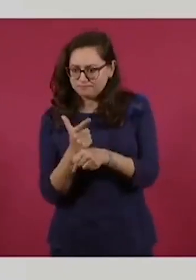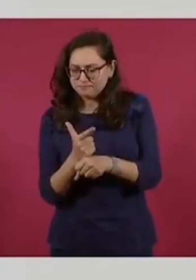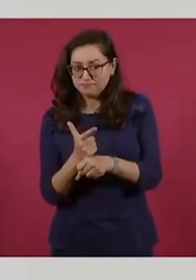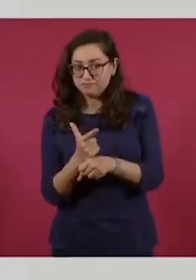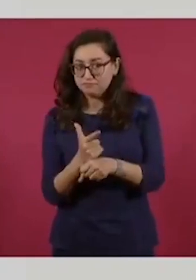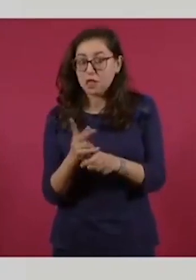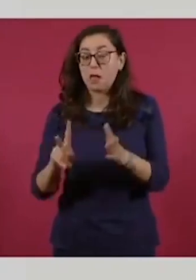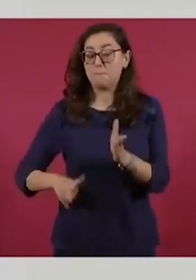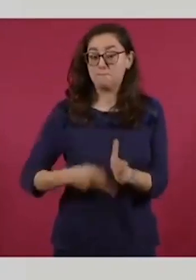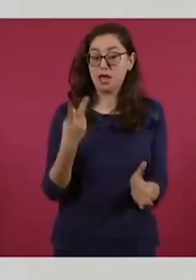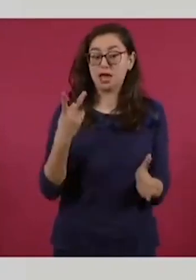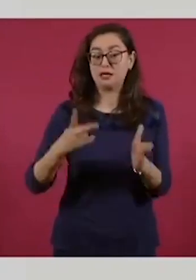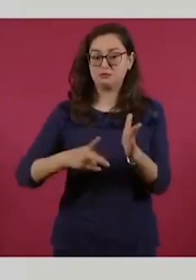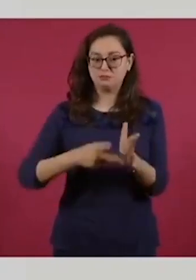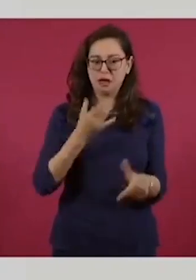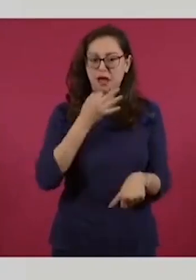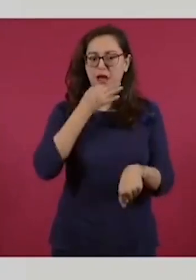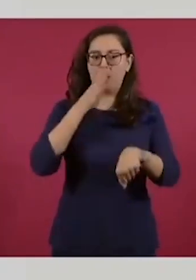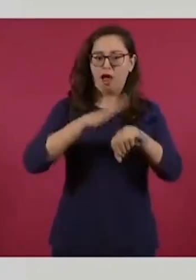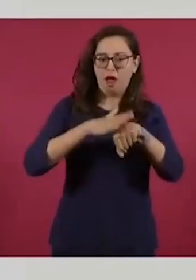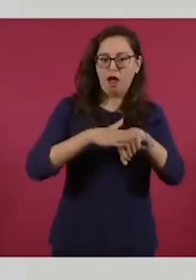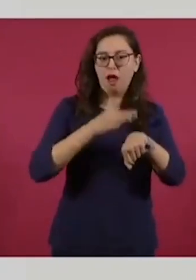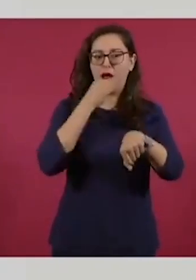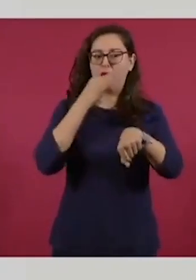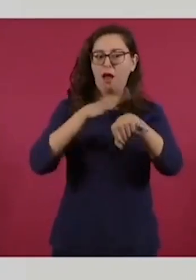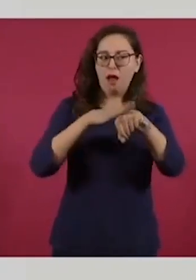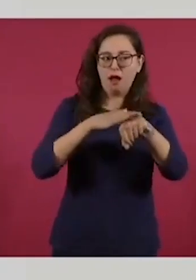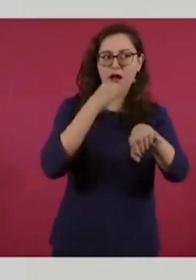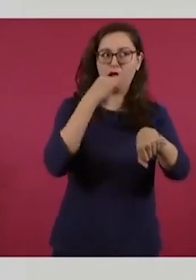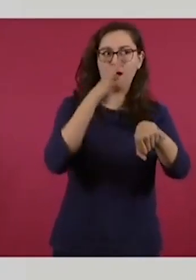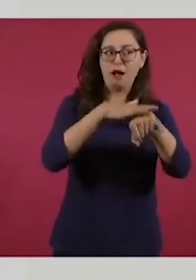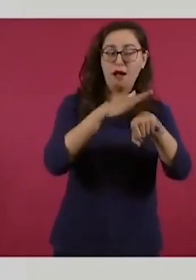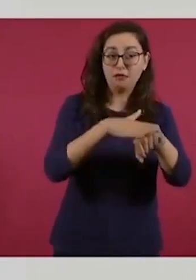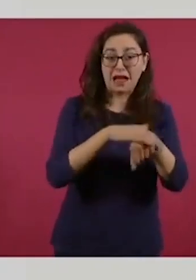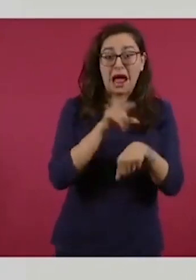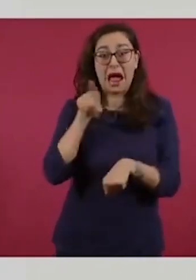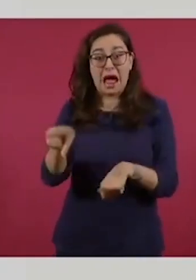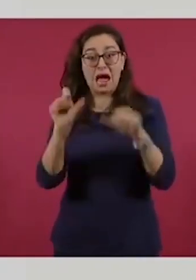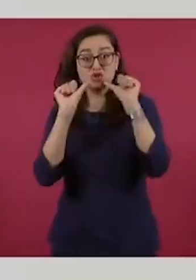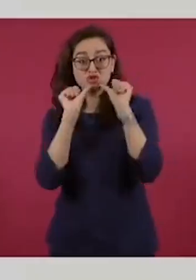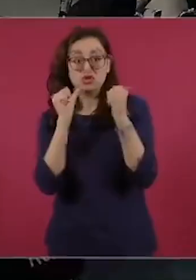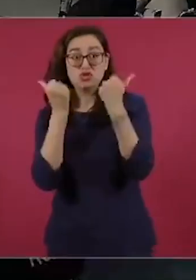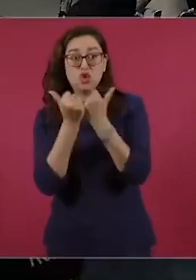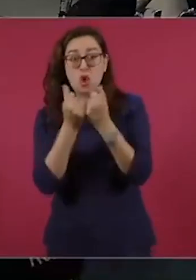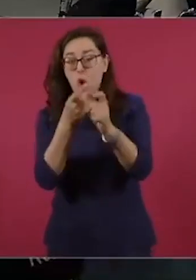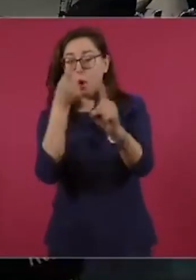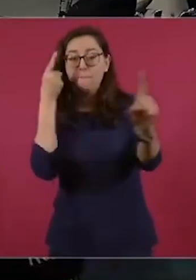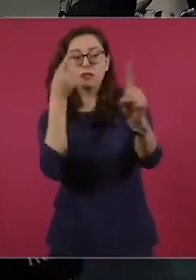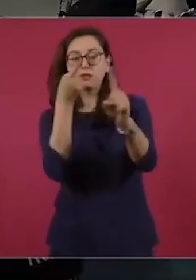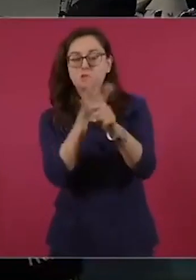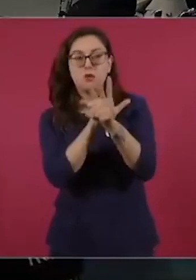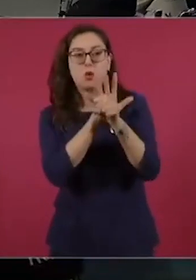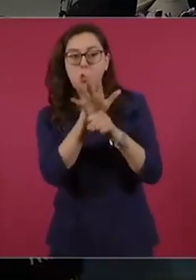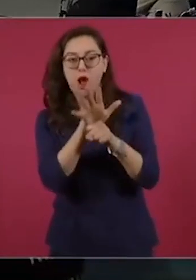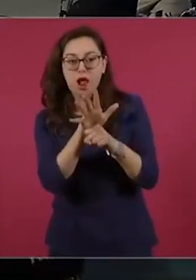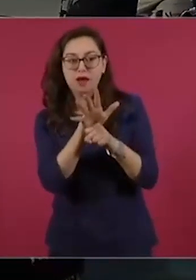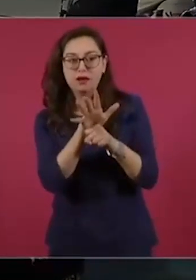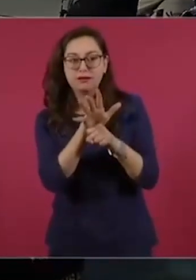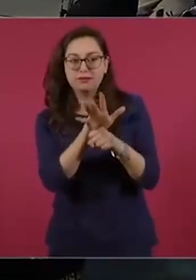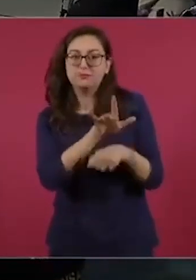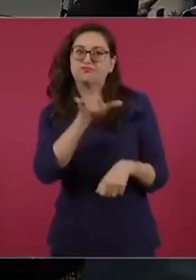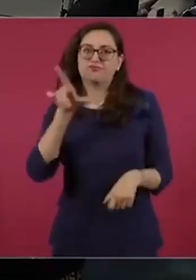Mexicanos contra la Corrupción y la Impunidad, AC, cuyo